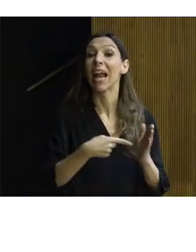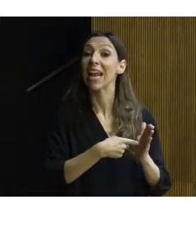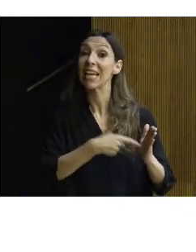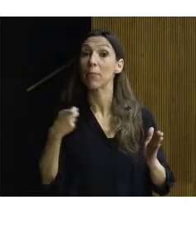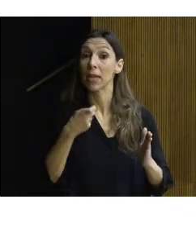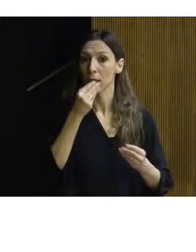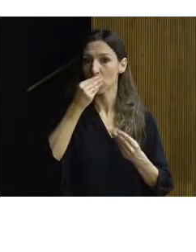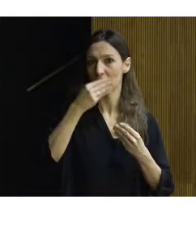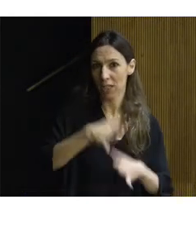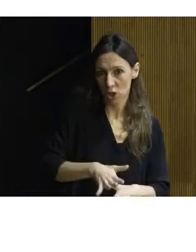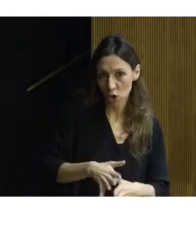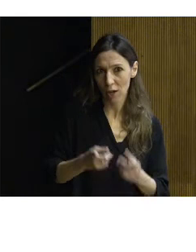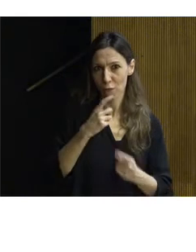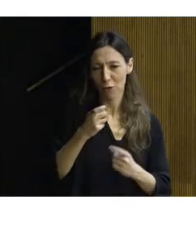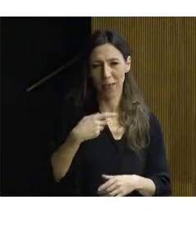pérdida irreversible de información.